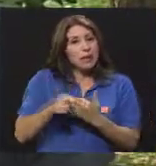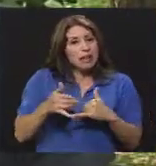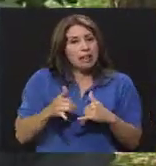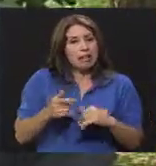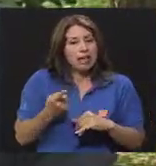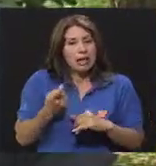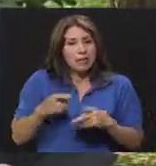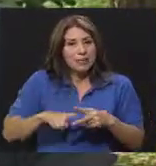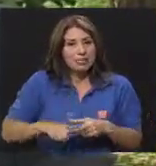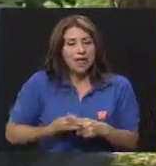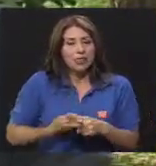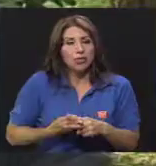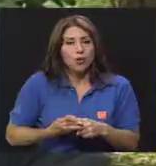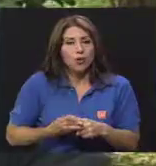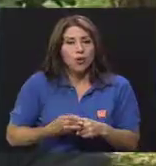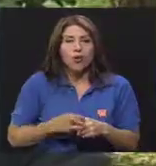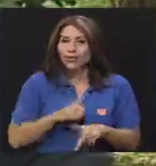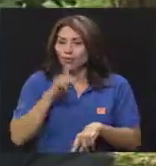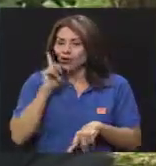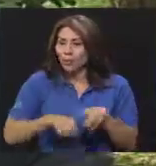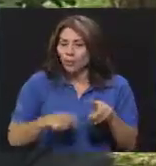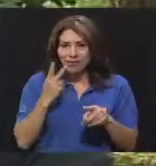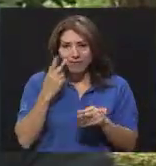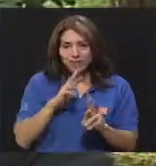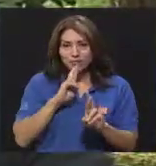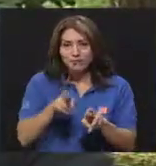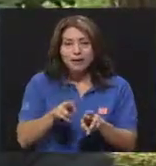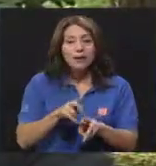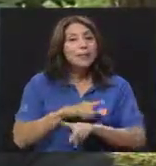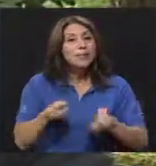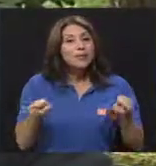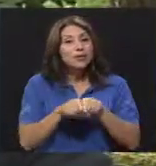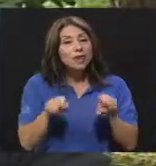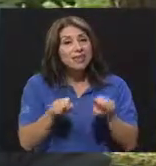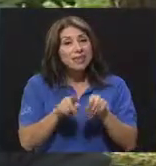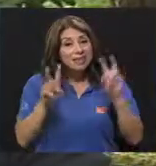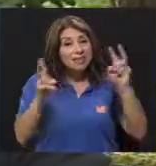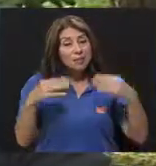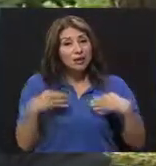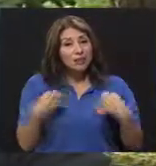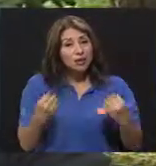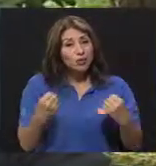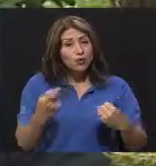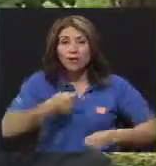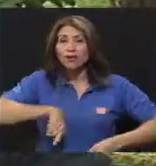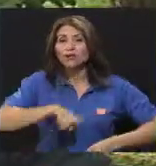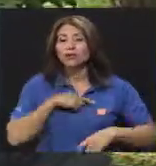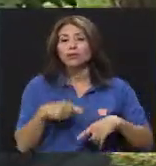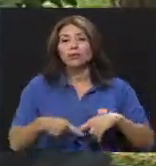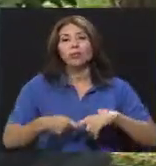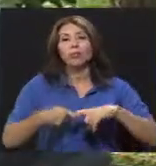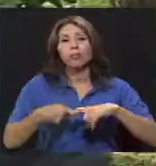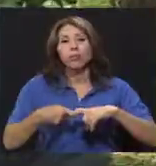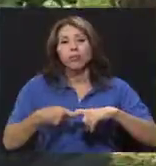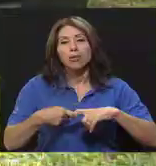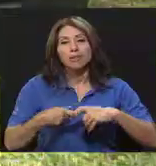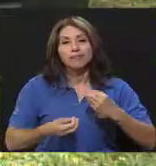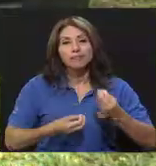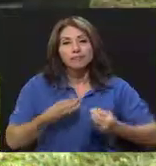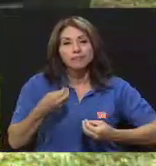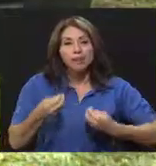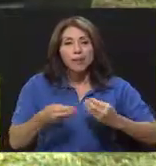Así que no pueden medir el impacto. Pero también en salud. En salud hemos dejado de hacer muchas cosas. Por ejemplo,